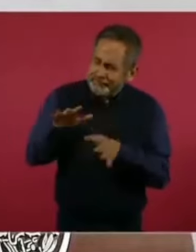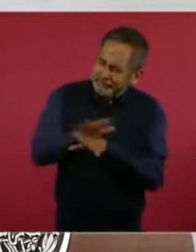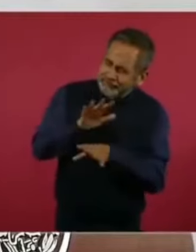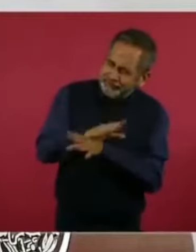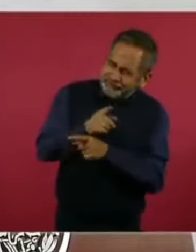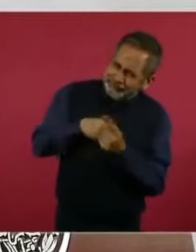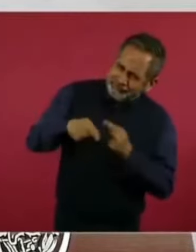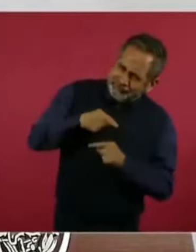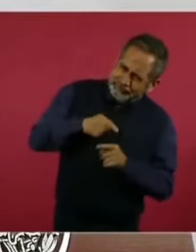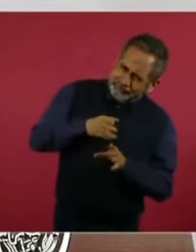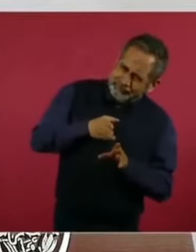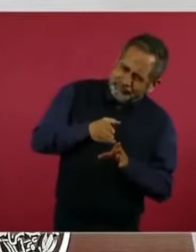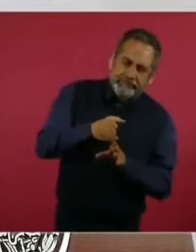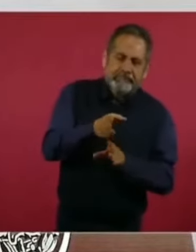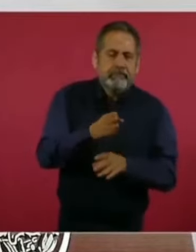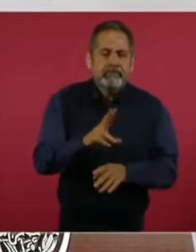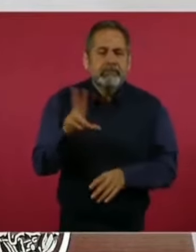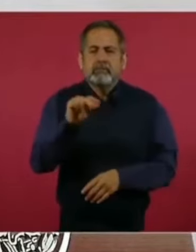autocomplacencia.